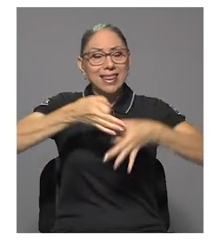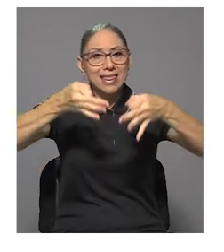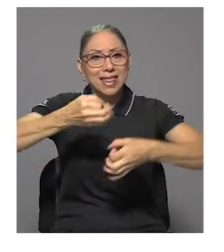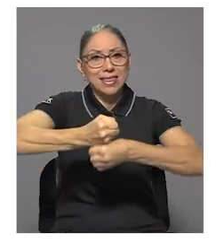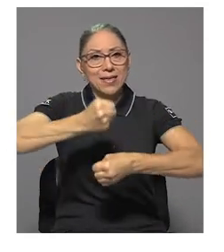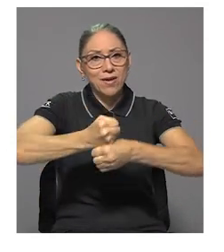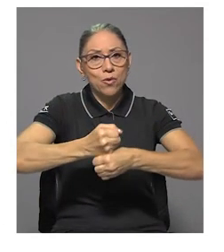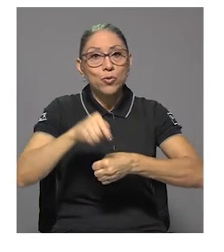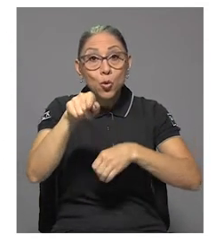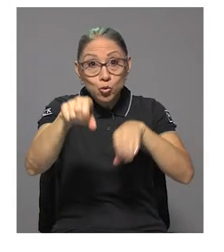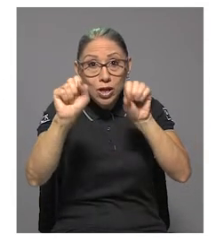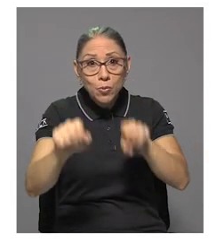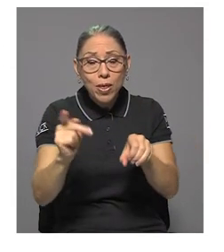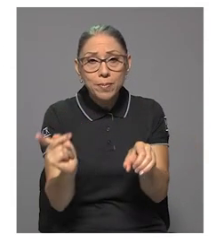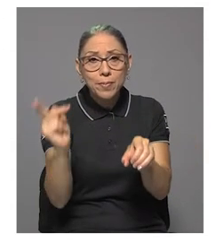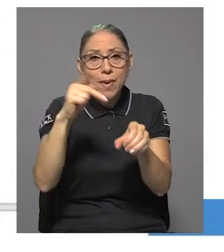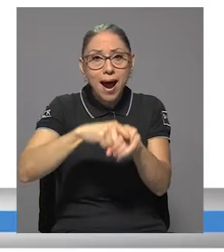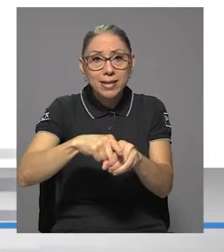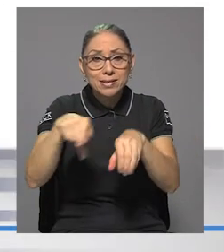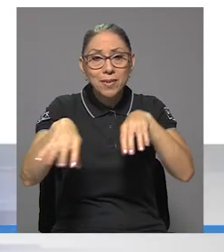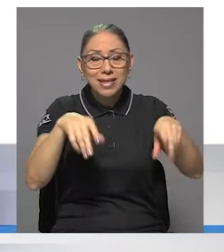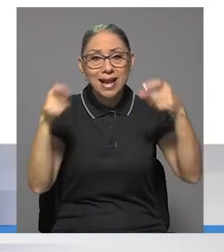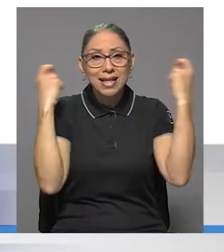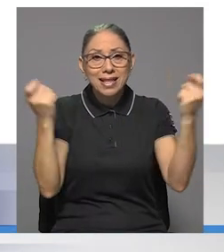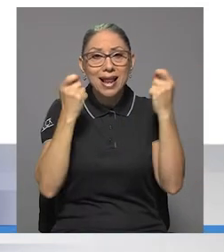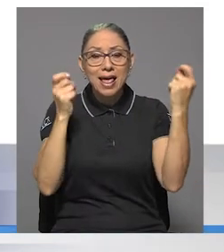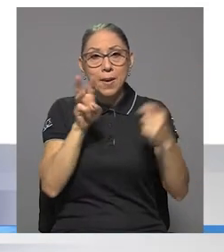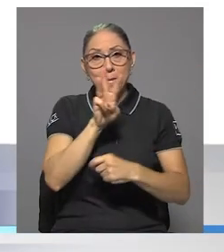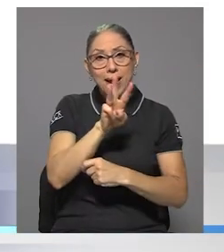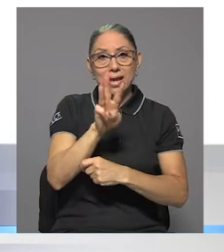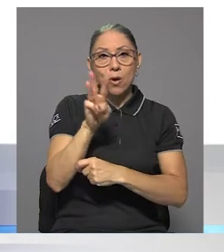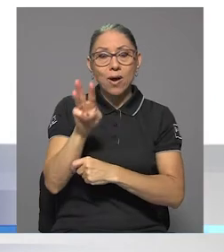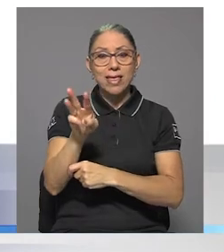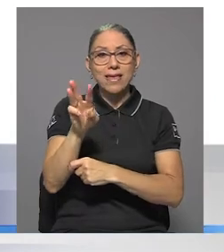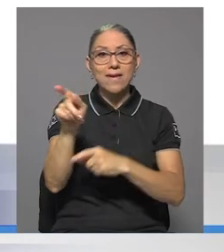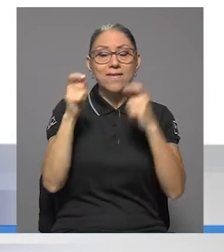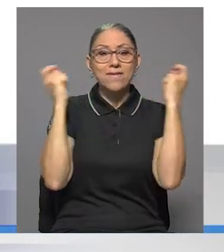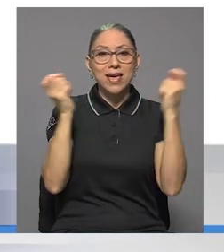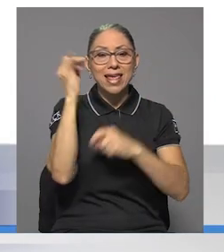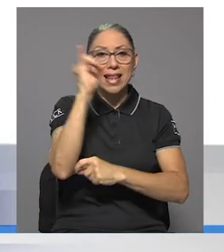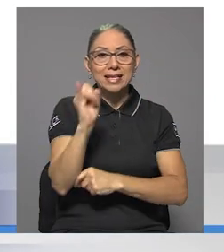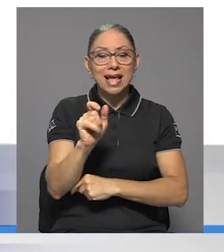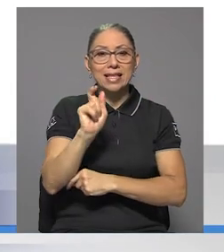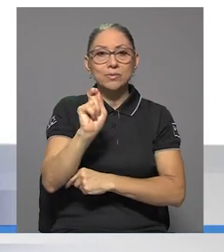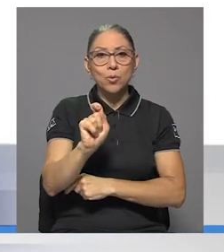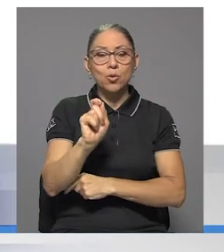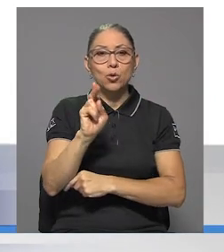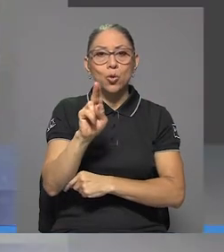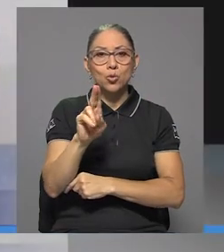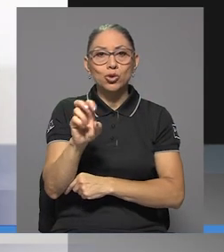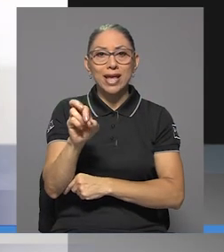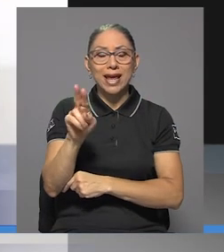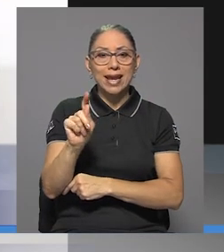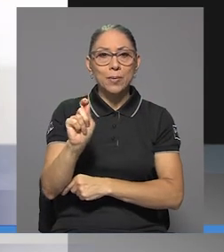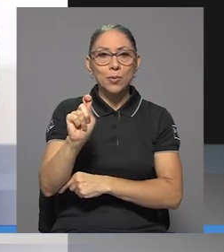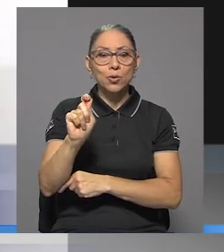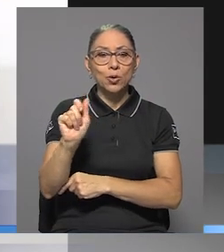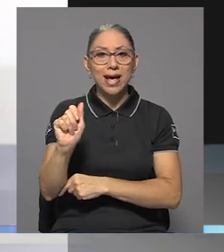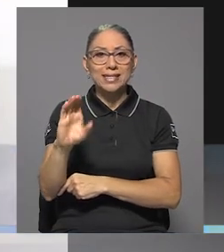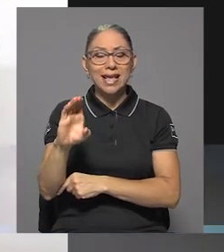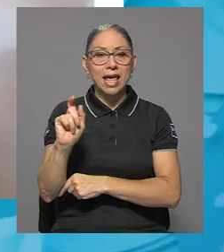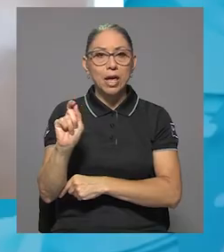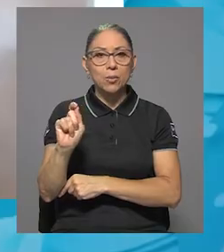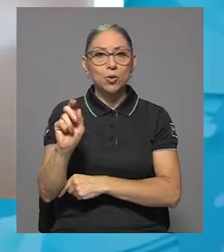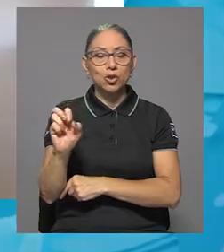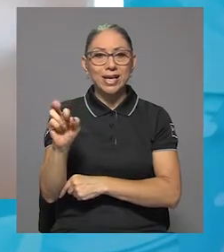podrá ser partícipe de la feria a través de la página web feriadelasartes.ucr.ac.cr